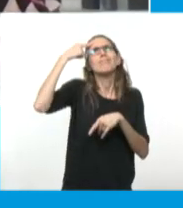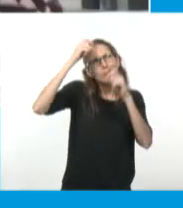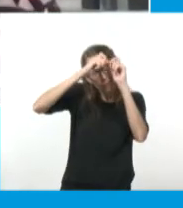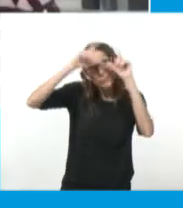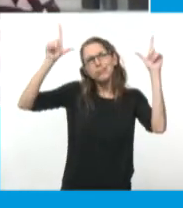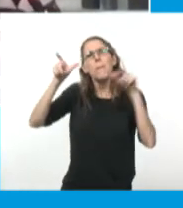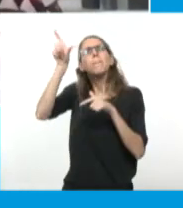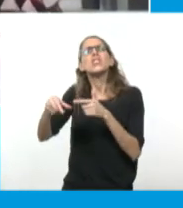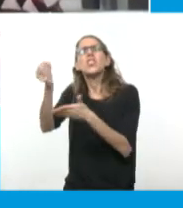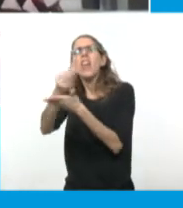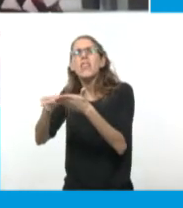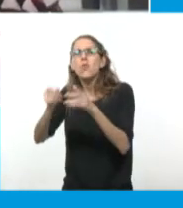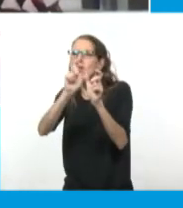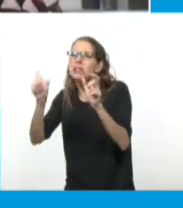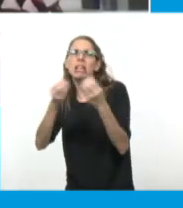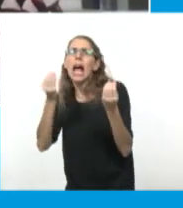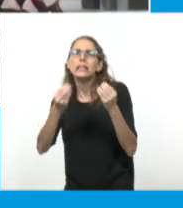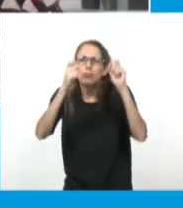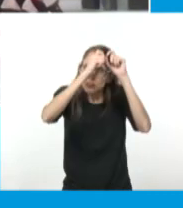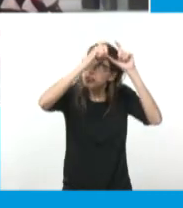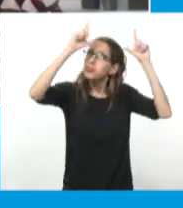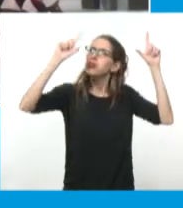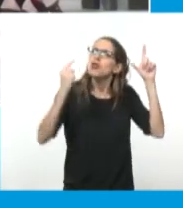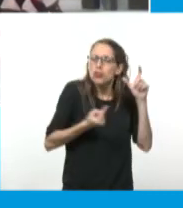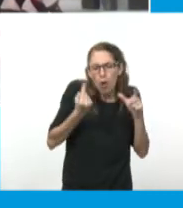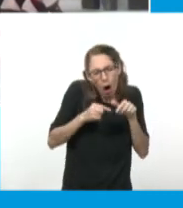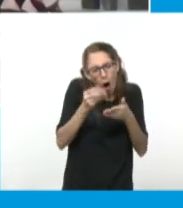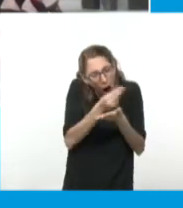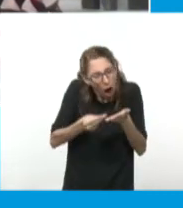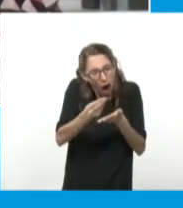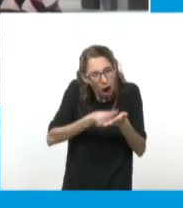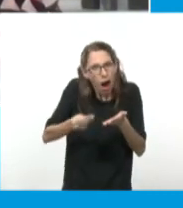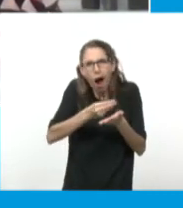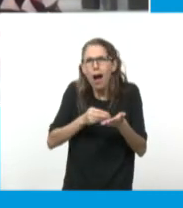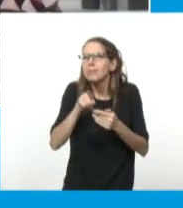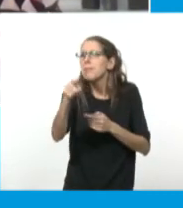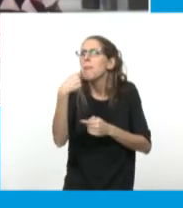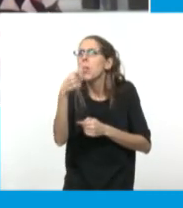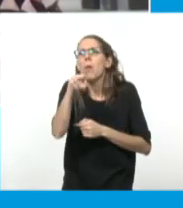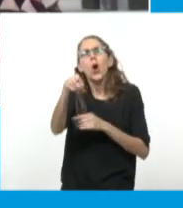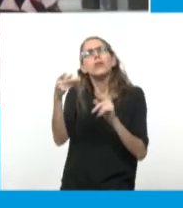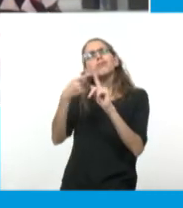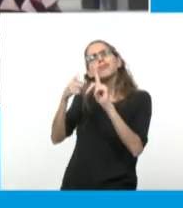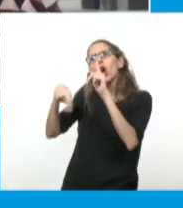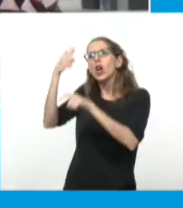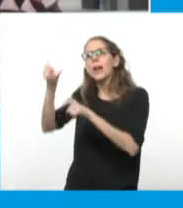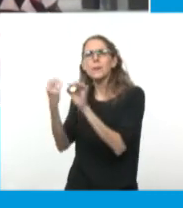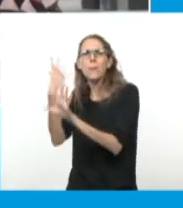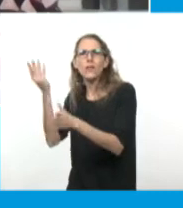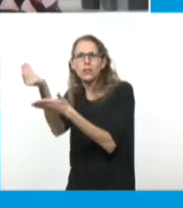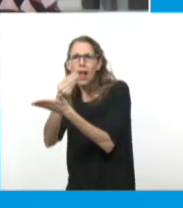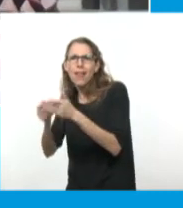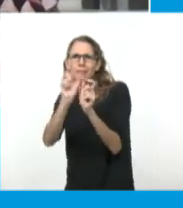¿Qué pasa con el trabajo con otros historietistas? ¿Hay trabajo conjunto? ¿Hay intercambio? ¿Cómo se da eso?